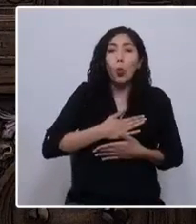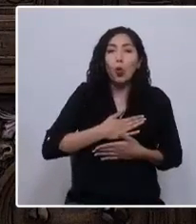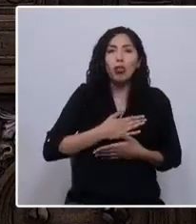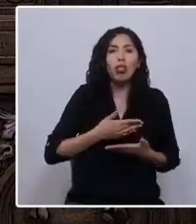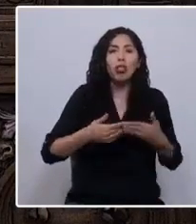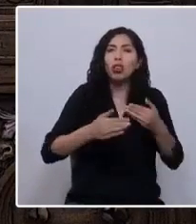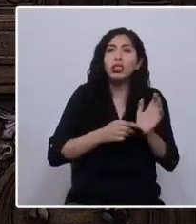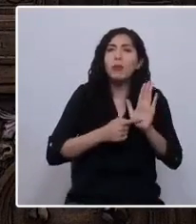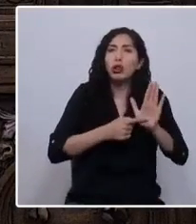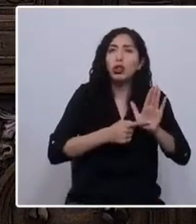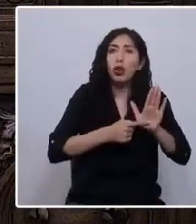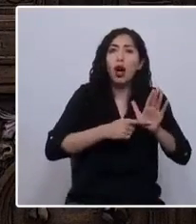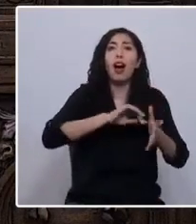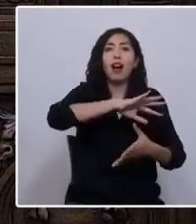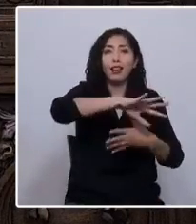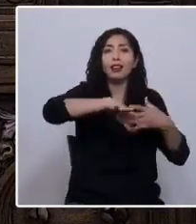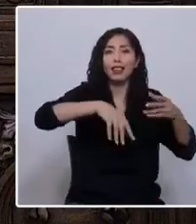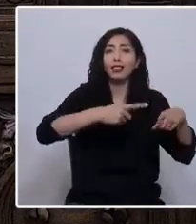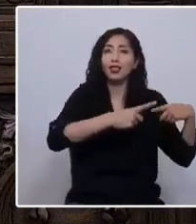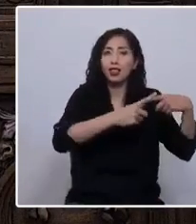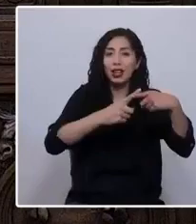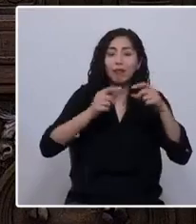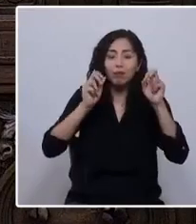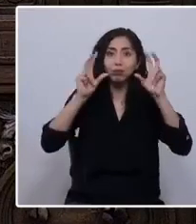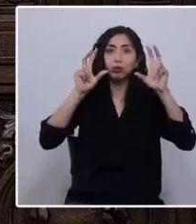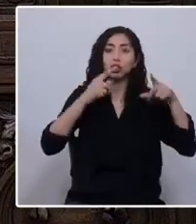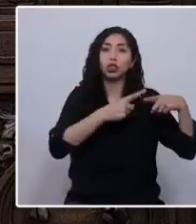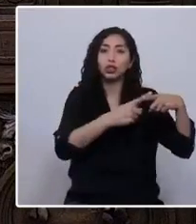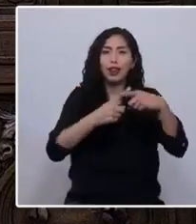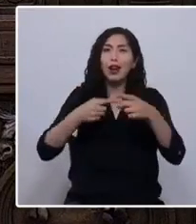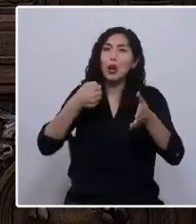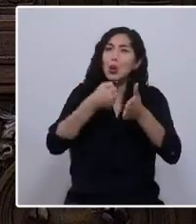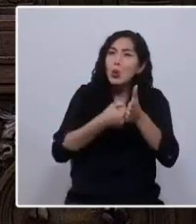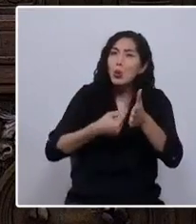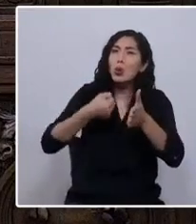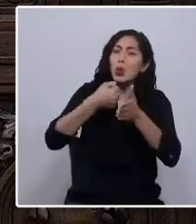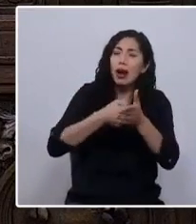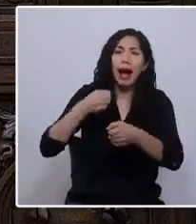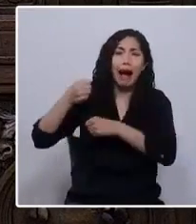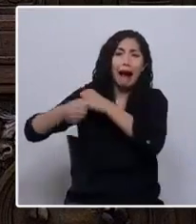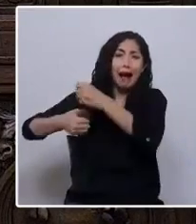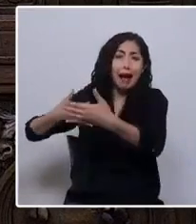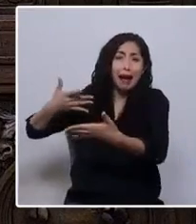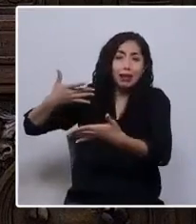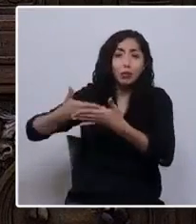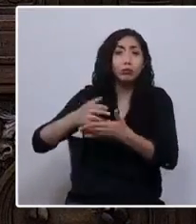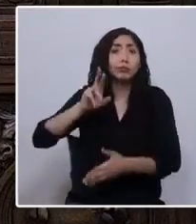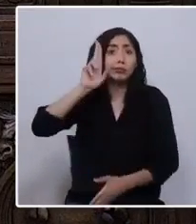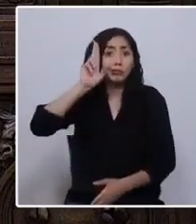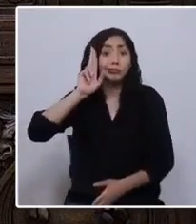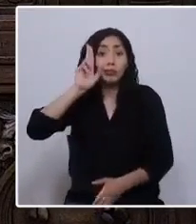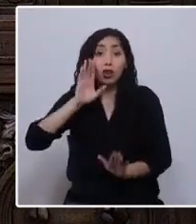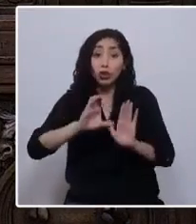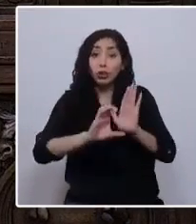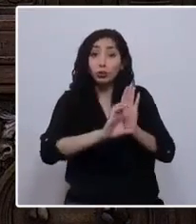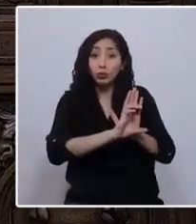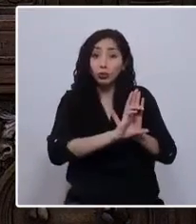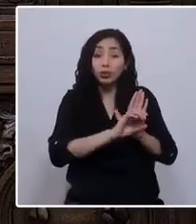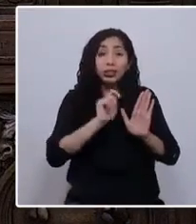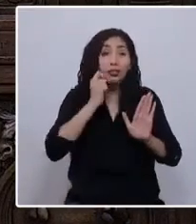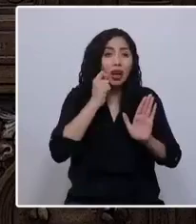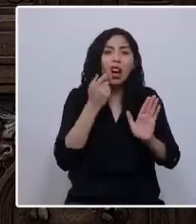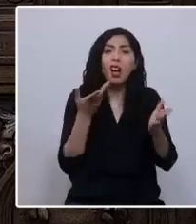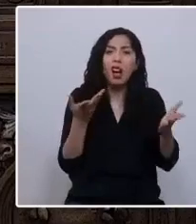social y en las luchas sociales y ambientales de décadas. Recordemos que la Constitución es el documento que define eso que parecía